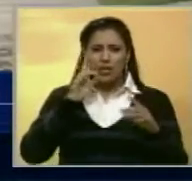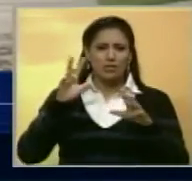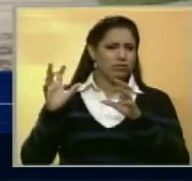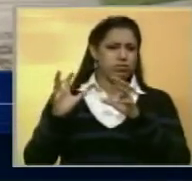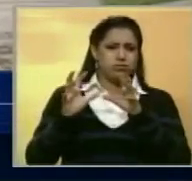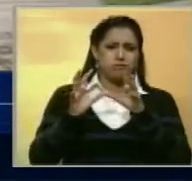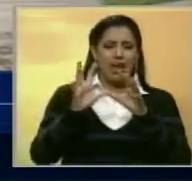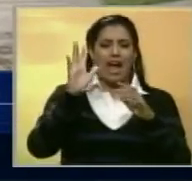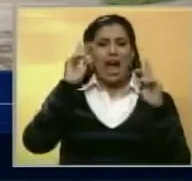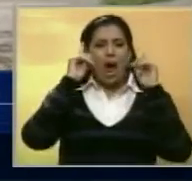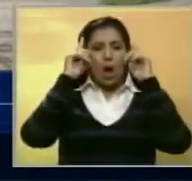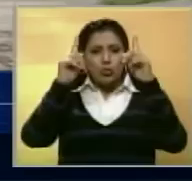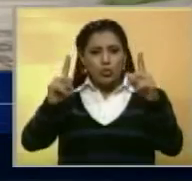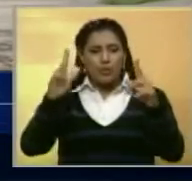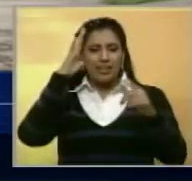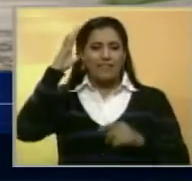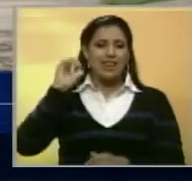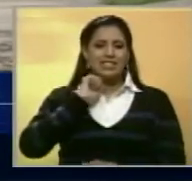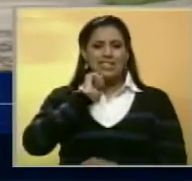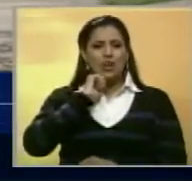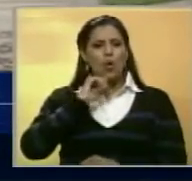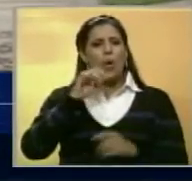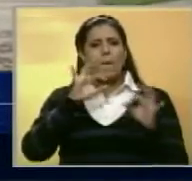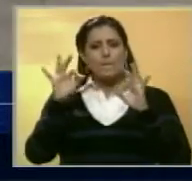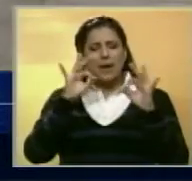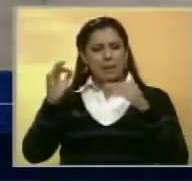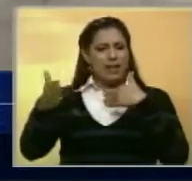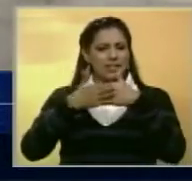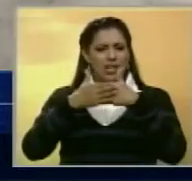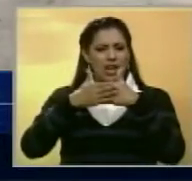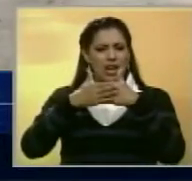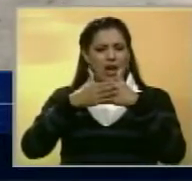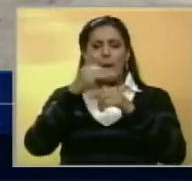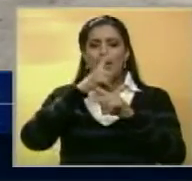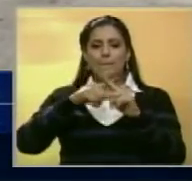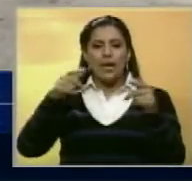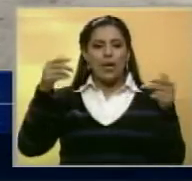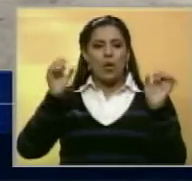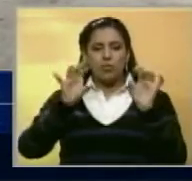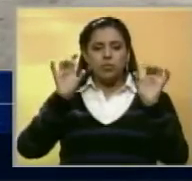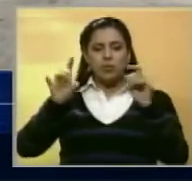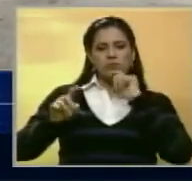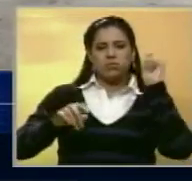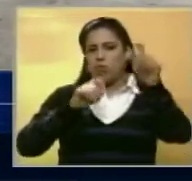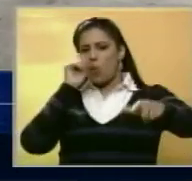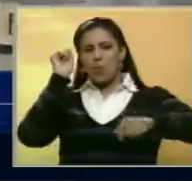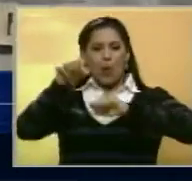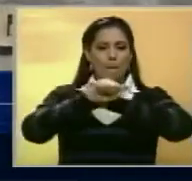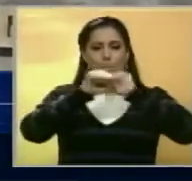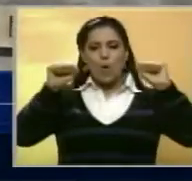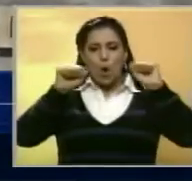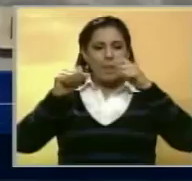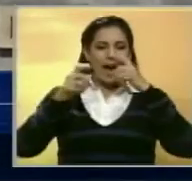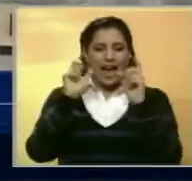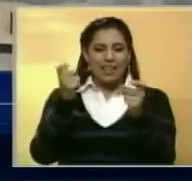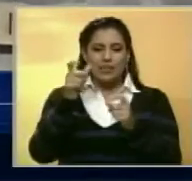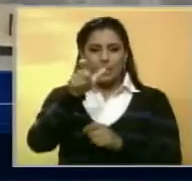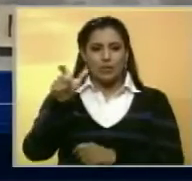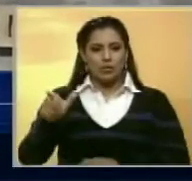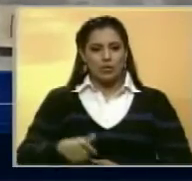movilizaron hasta la autopista Francisco Fajardo donde intentaron cerrar la vía, pero fueron dispersados con perdigones y bombas lacrimógenas.